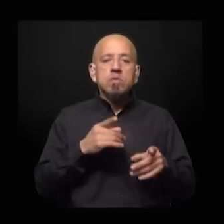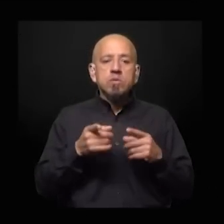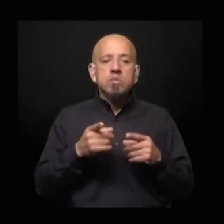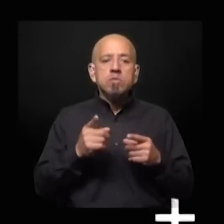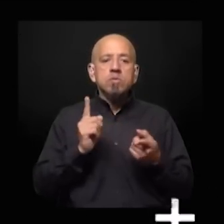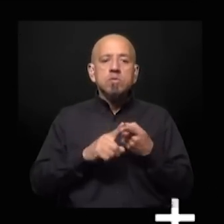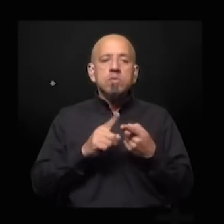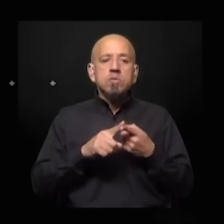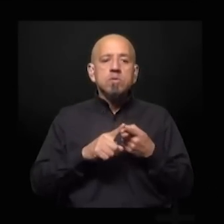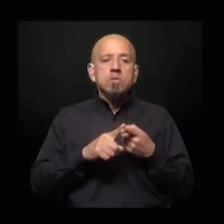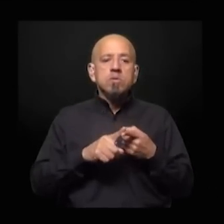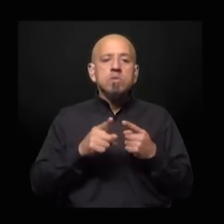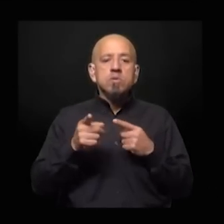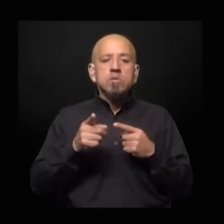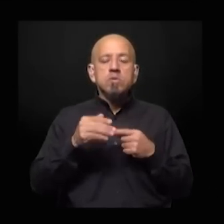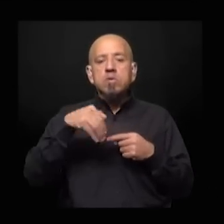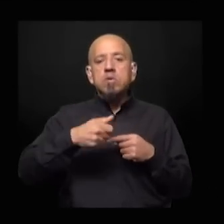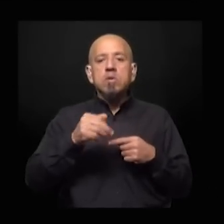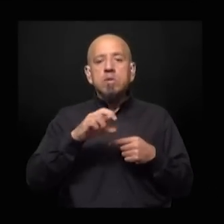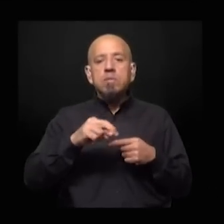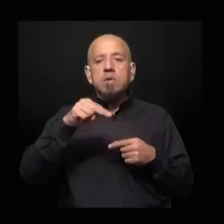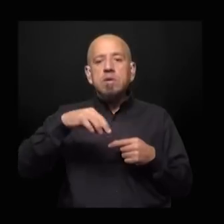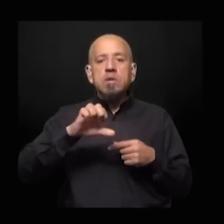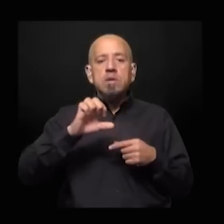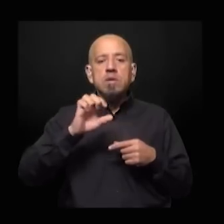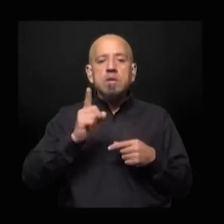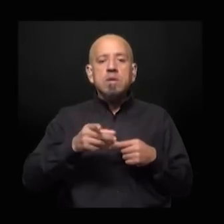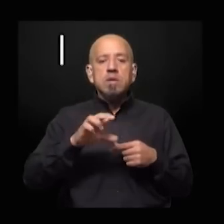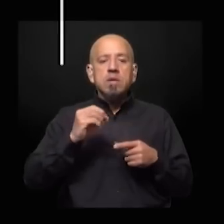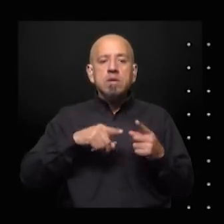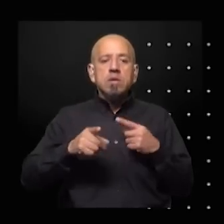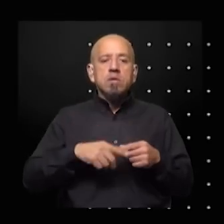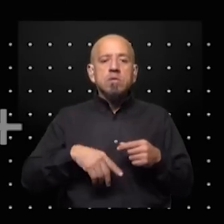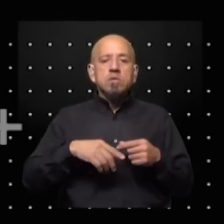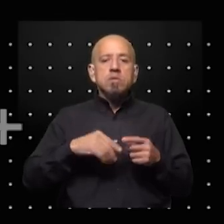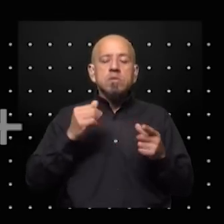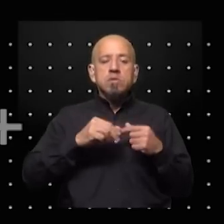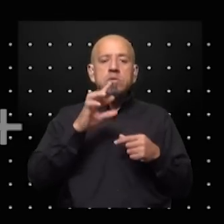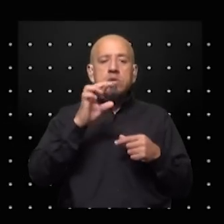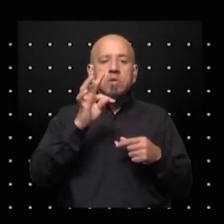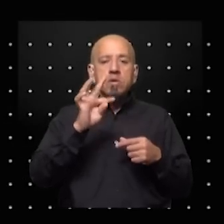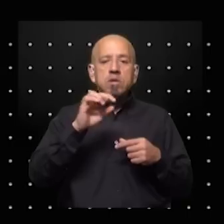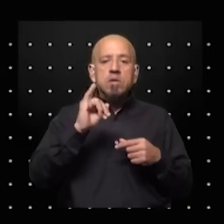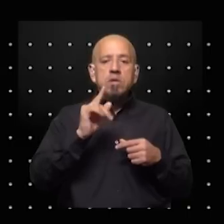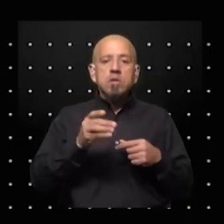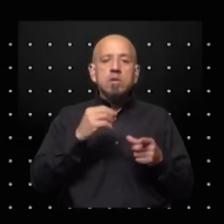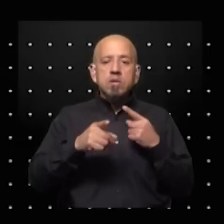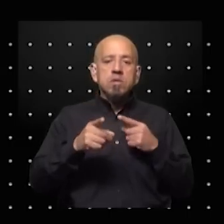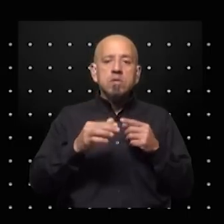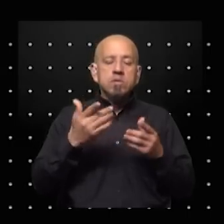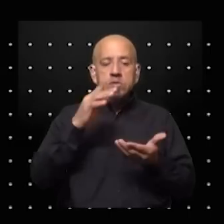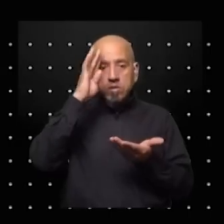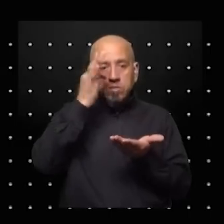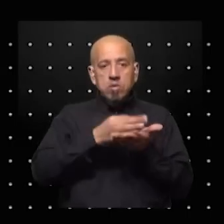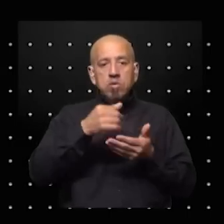Mar Negro y que se estén bombardeando cargamentos de trigo que a quienes se alimentan son a los pueblos